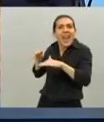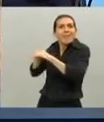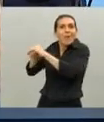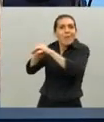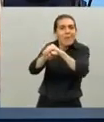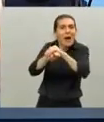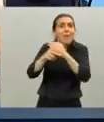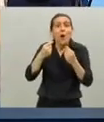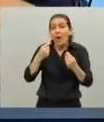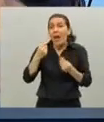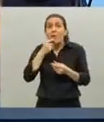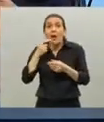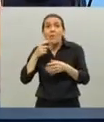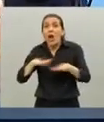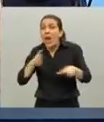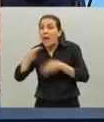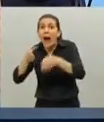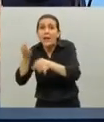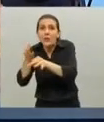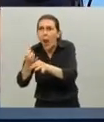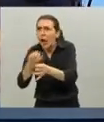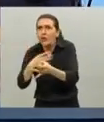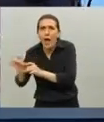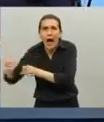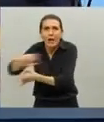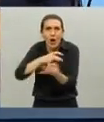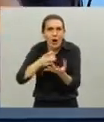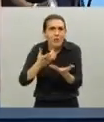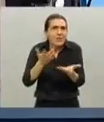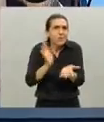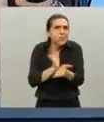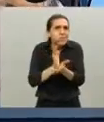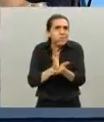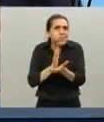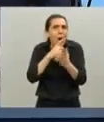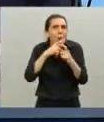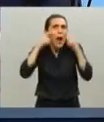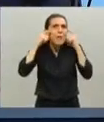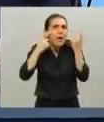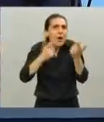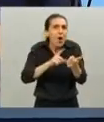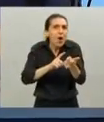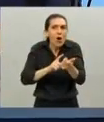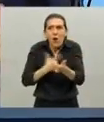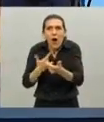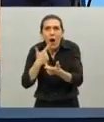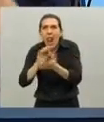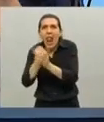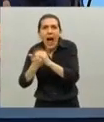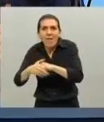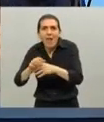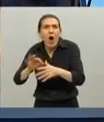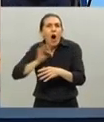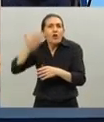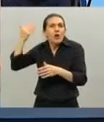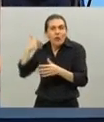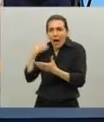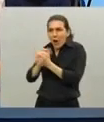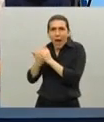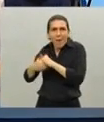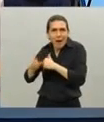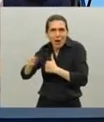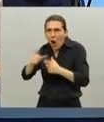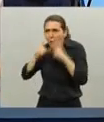a la escuela se contagian entre ellos cuando la actividad normal y no estamos tan habituados ni al barbijo ni a limpiarnos la mano que serviría también